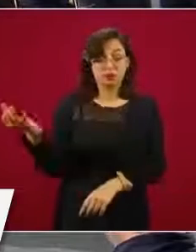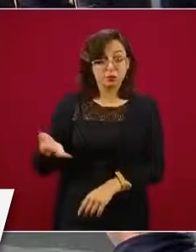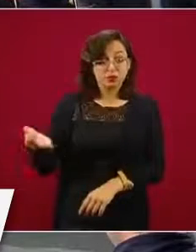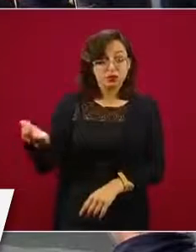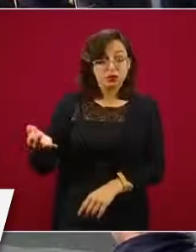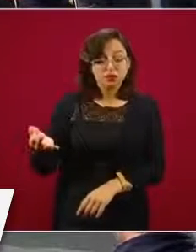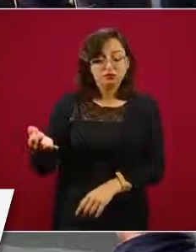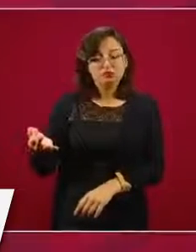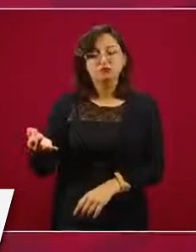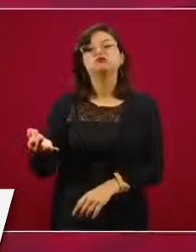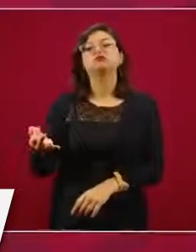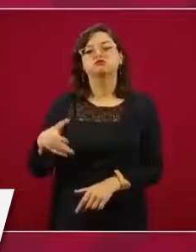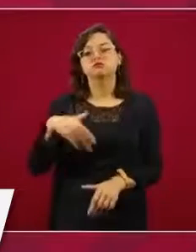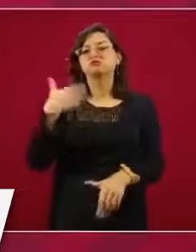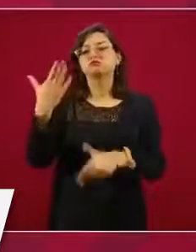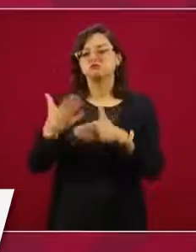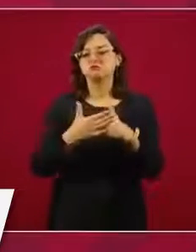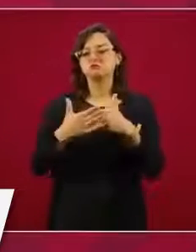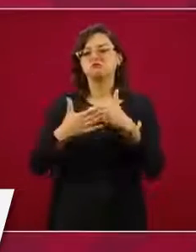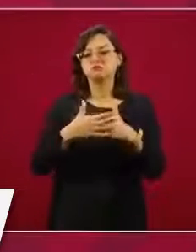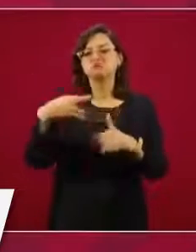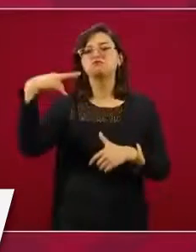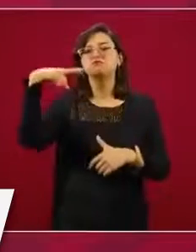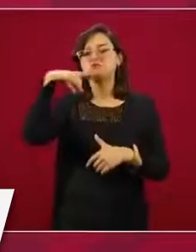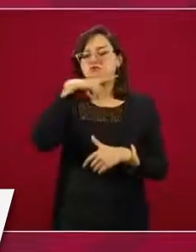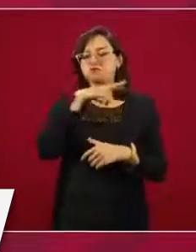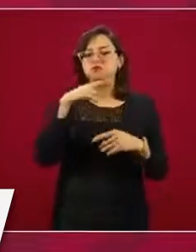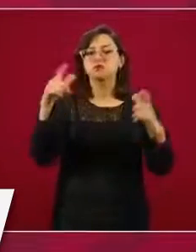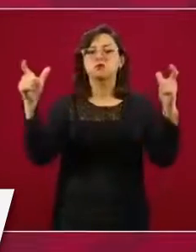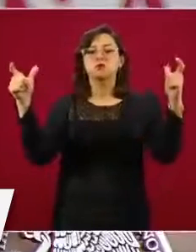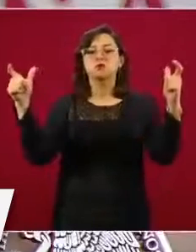va a comenzar el descenso,